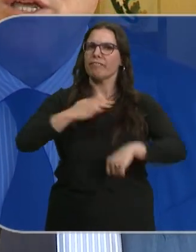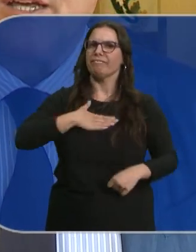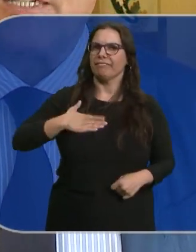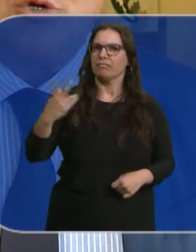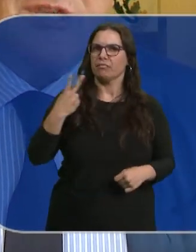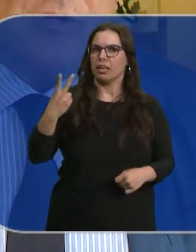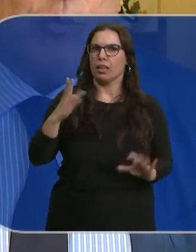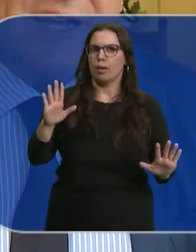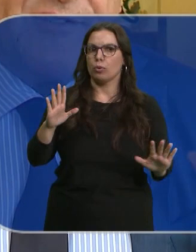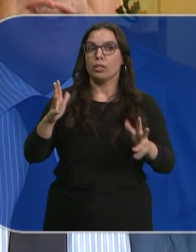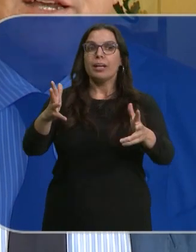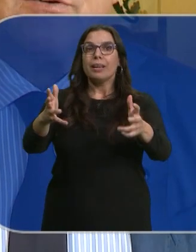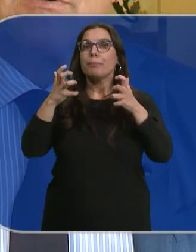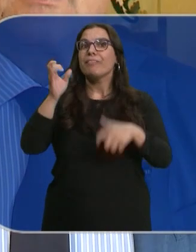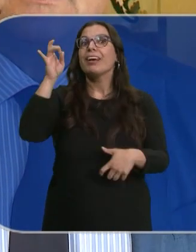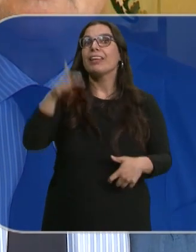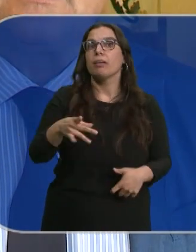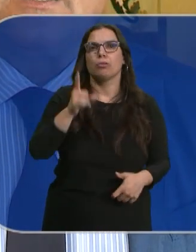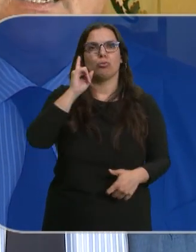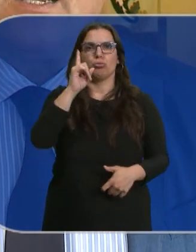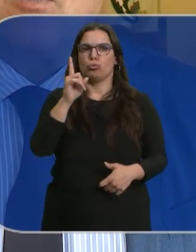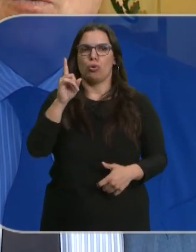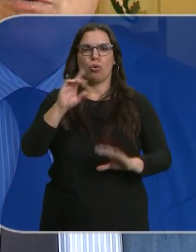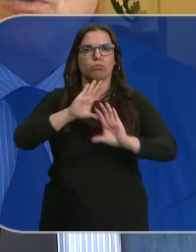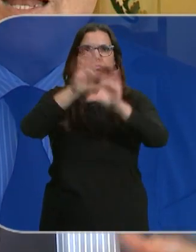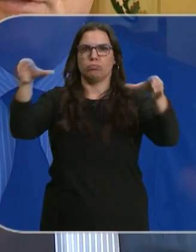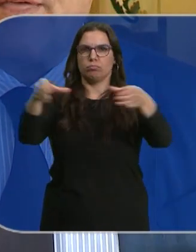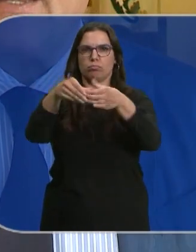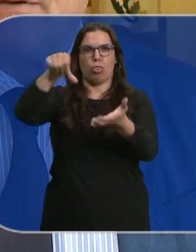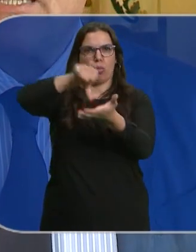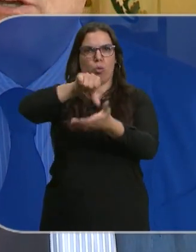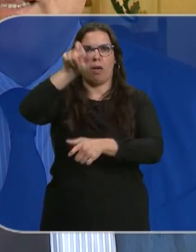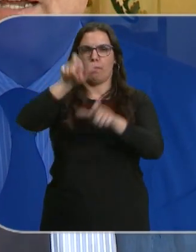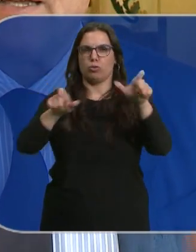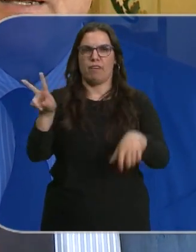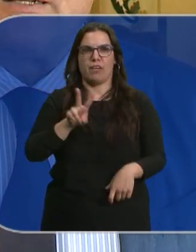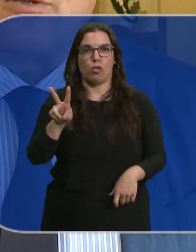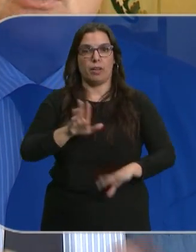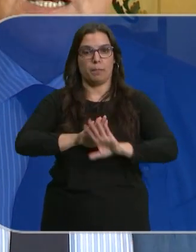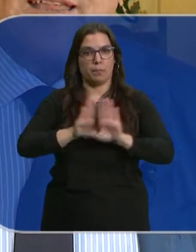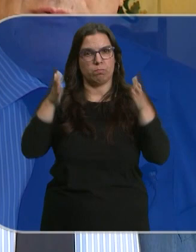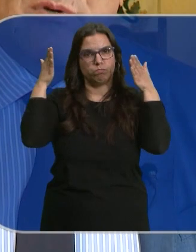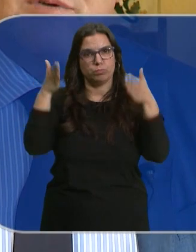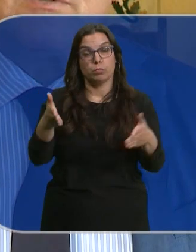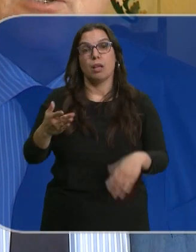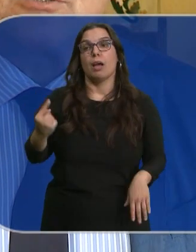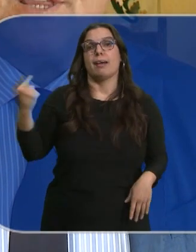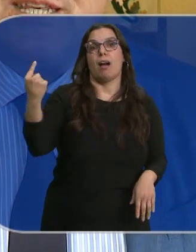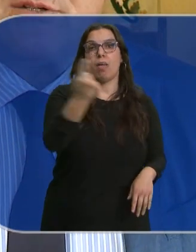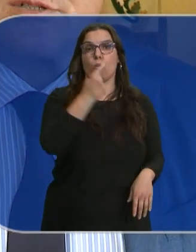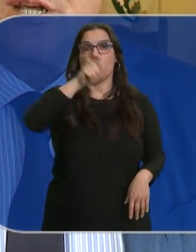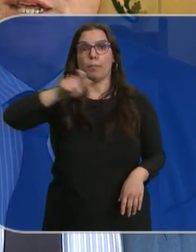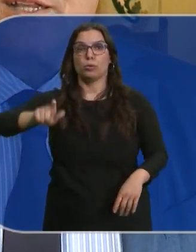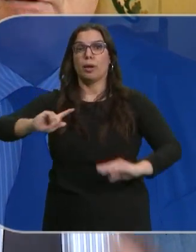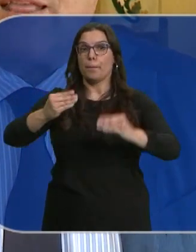acuerdo que solo tiene un beneficiario, que es el conjunto de la ciudadanía vallisaletana. Todos y cada uno de los